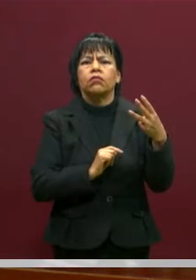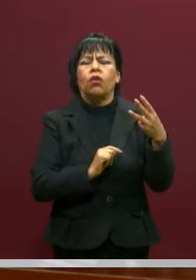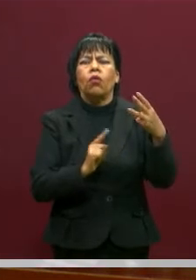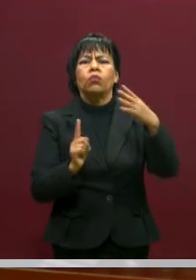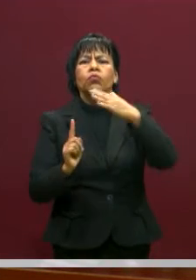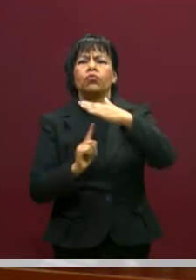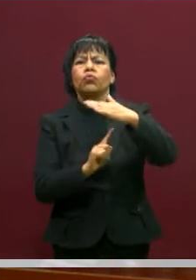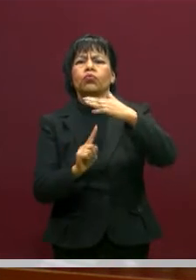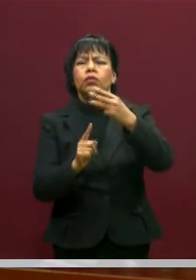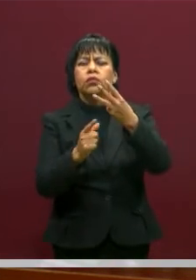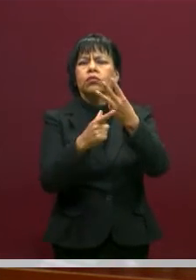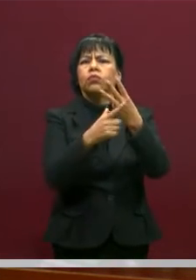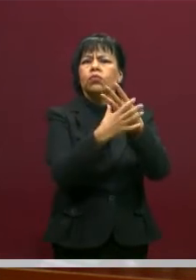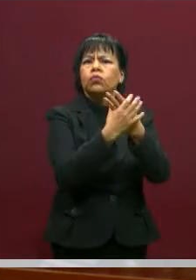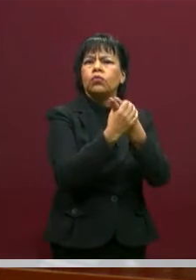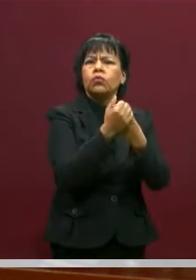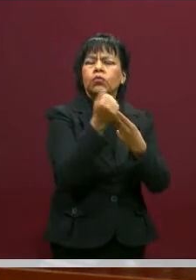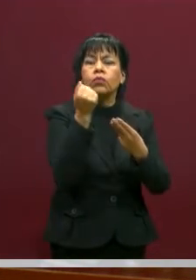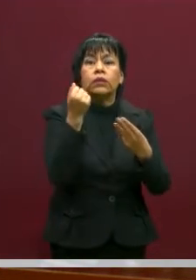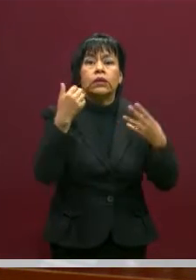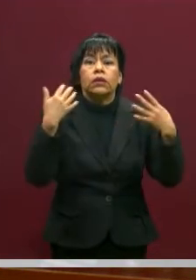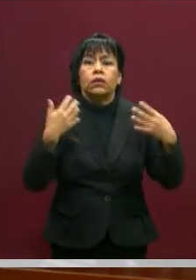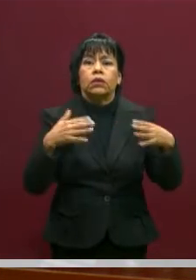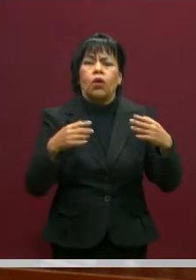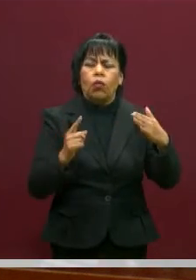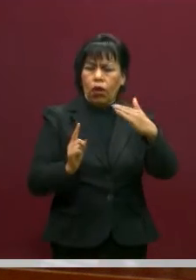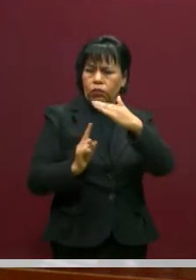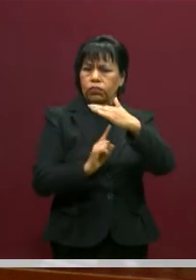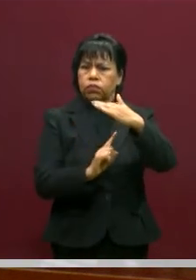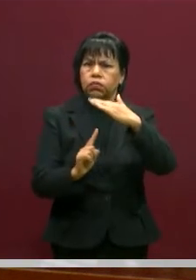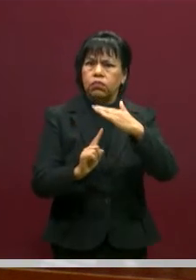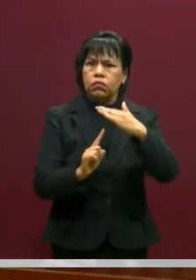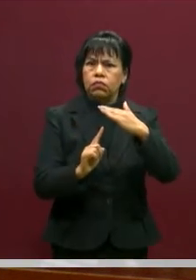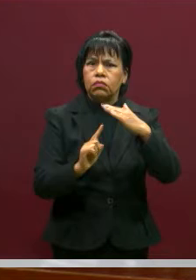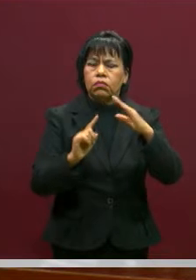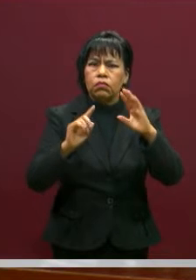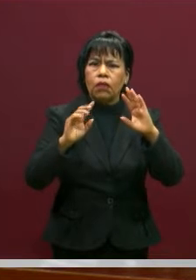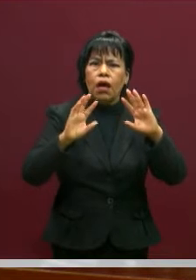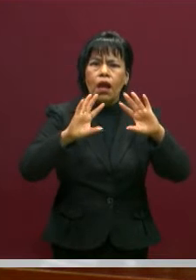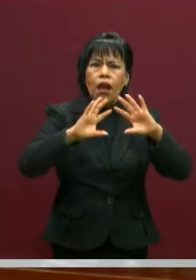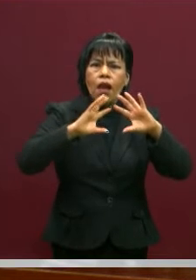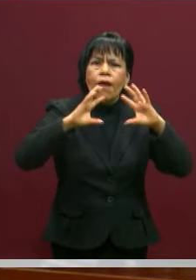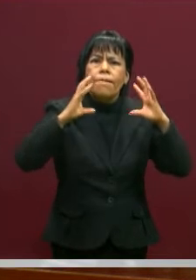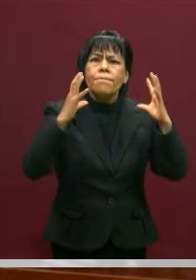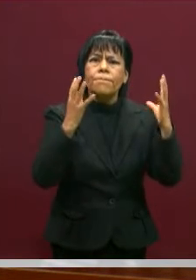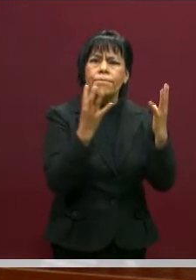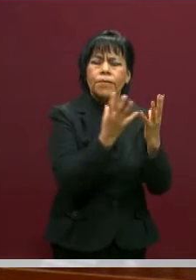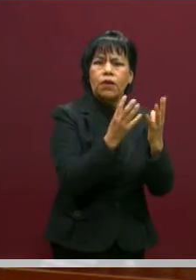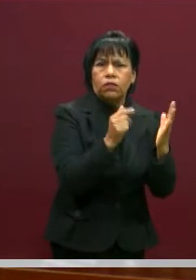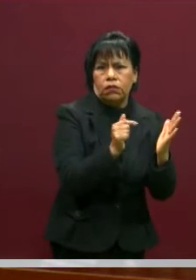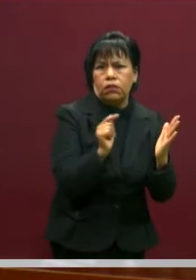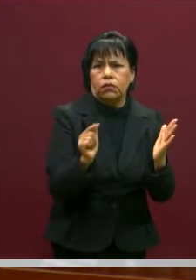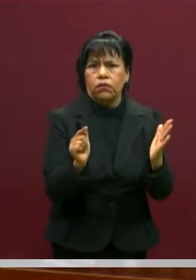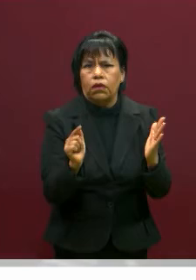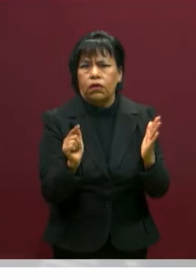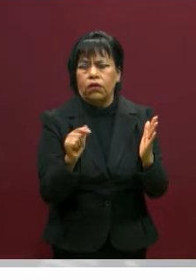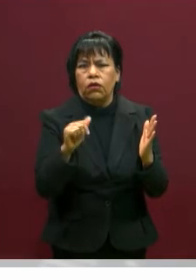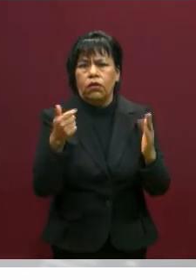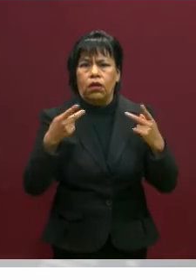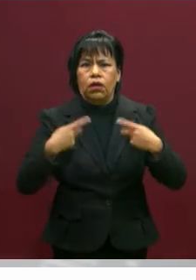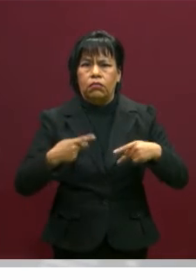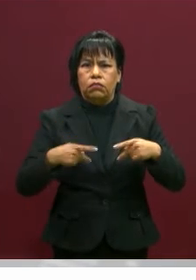entorno. Esto es clave. Y cuando digo el entorno es el planeta, los otros seres vivos y el cosmos.